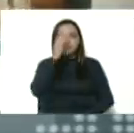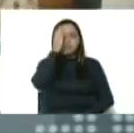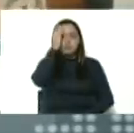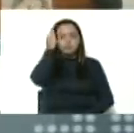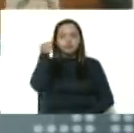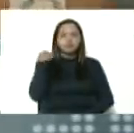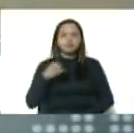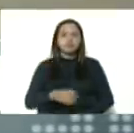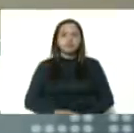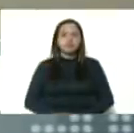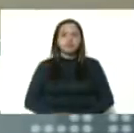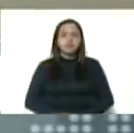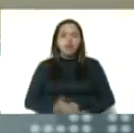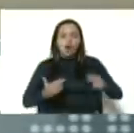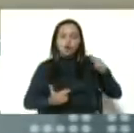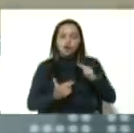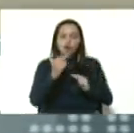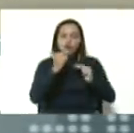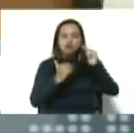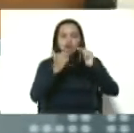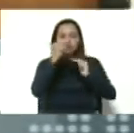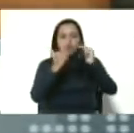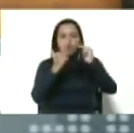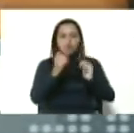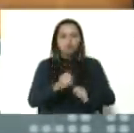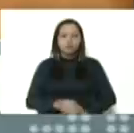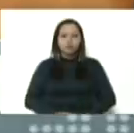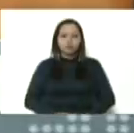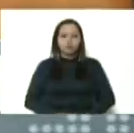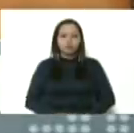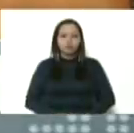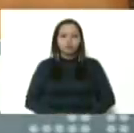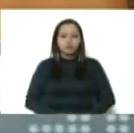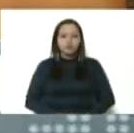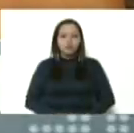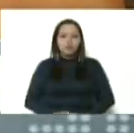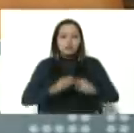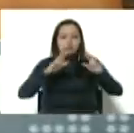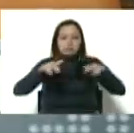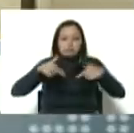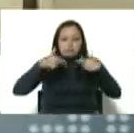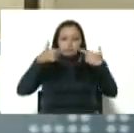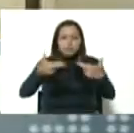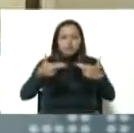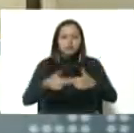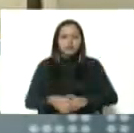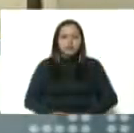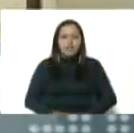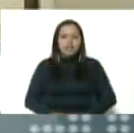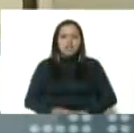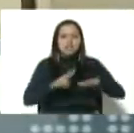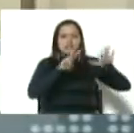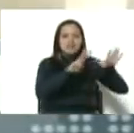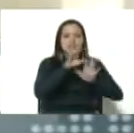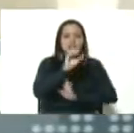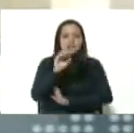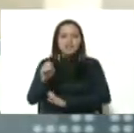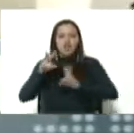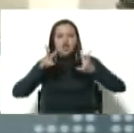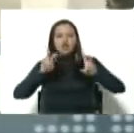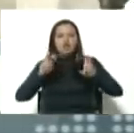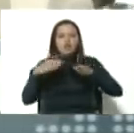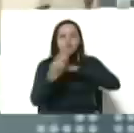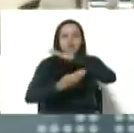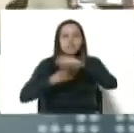La construcción y adecuación de 700 nuevas